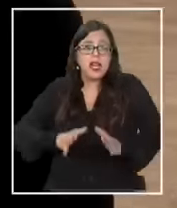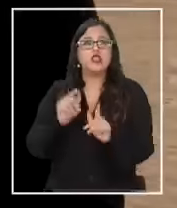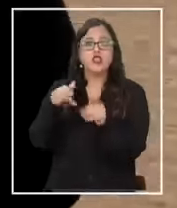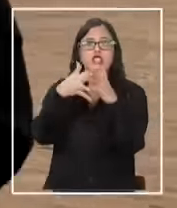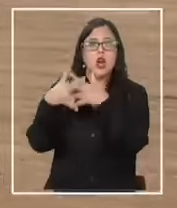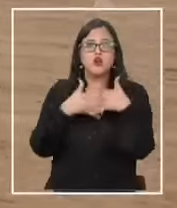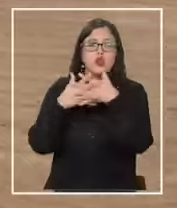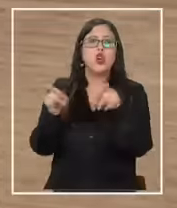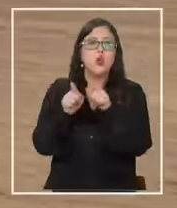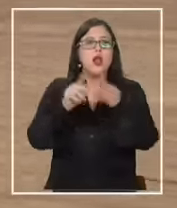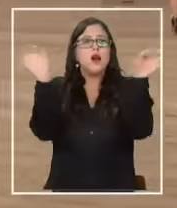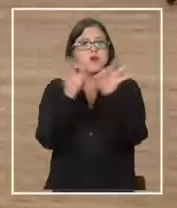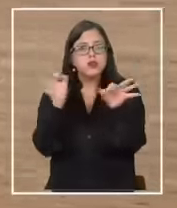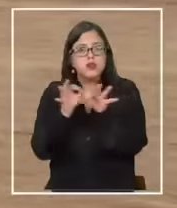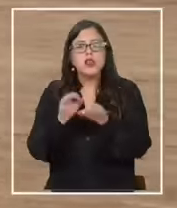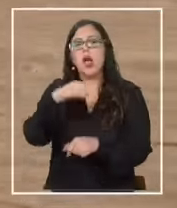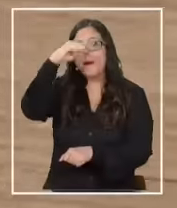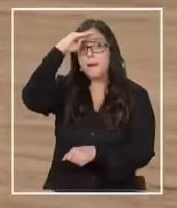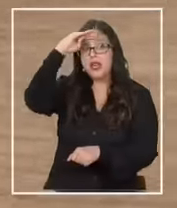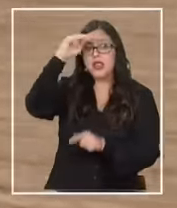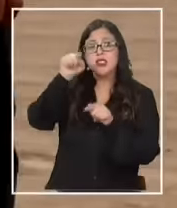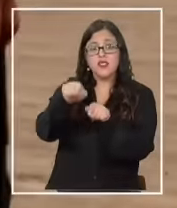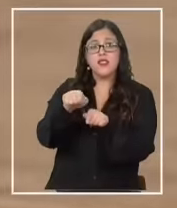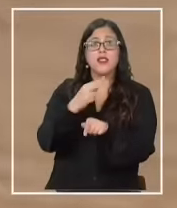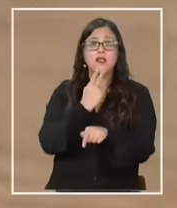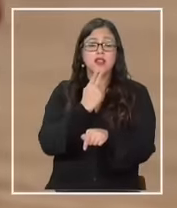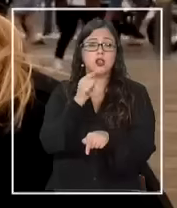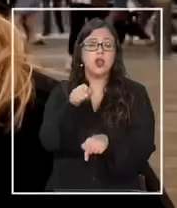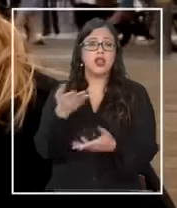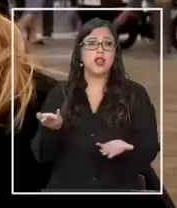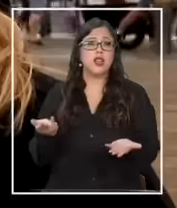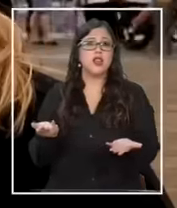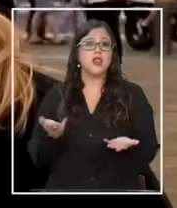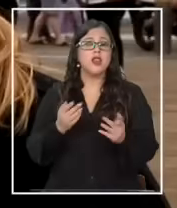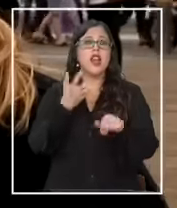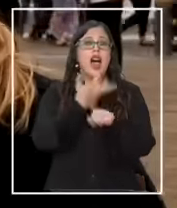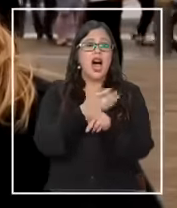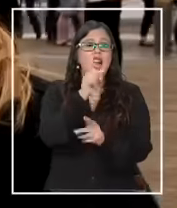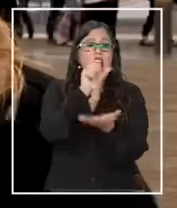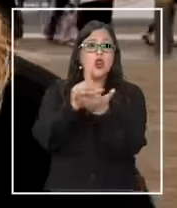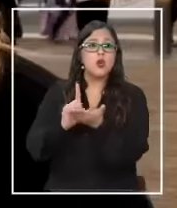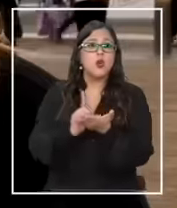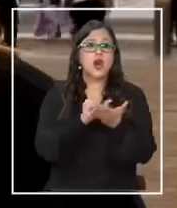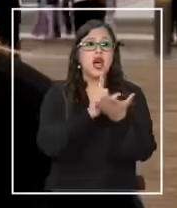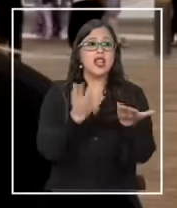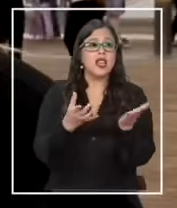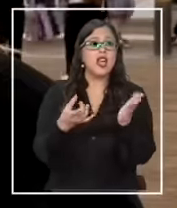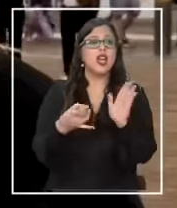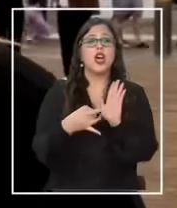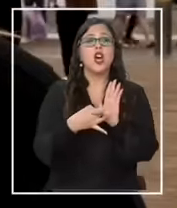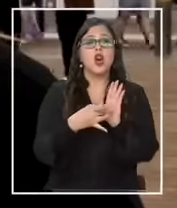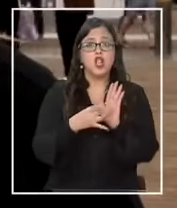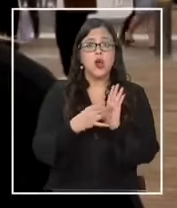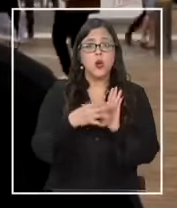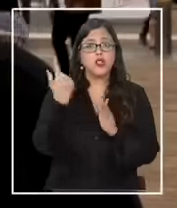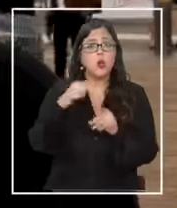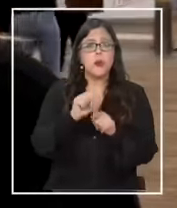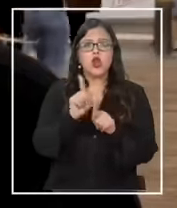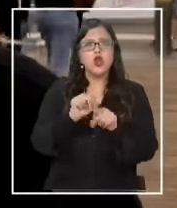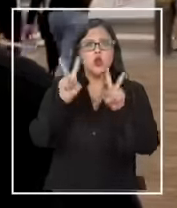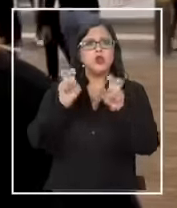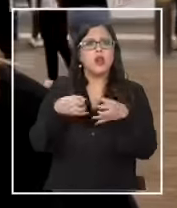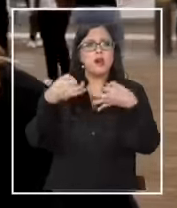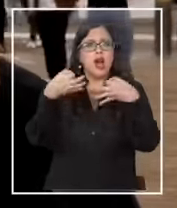su experiencia viviendo en este distrito. Hay partes donde hay delincuencia, pero no de una manera inusual,